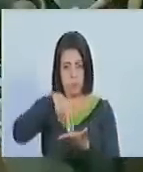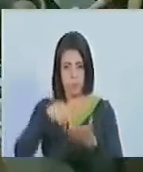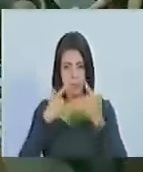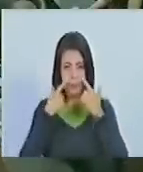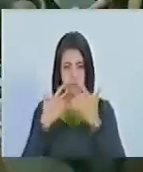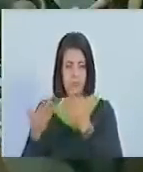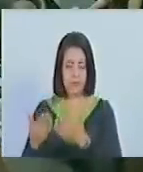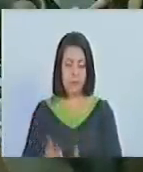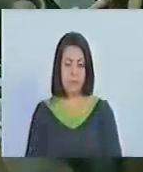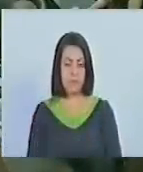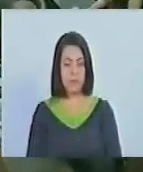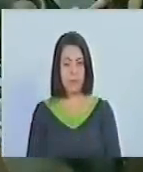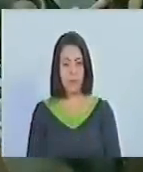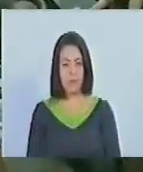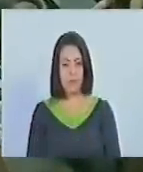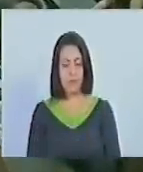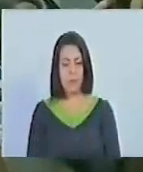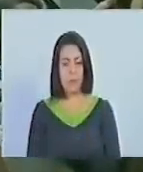concede